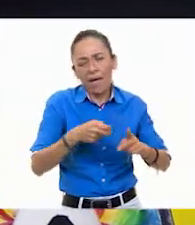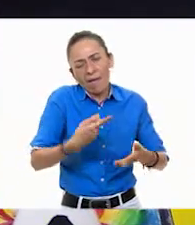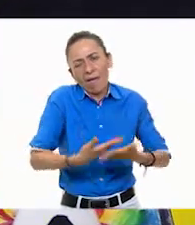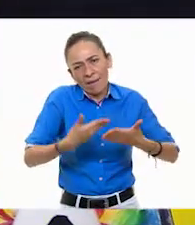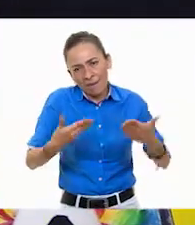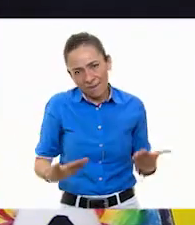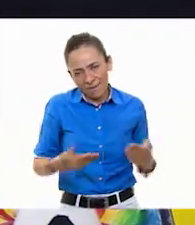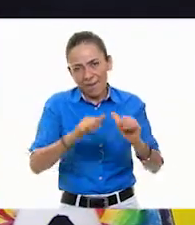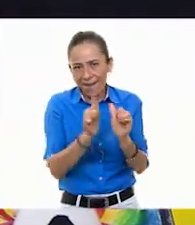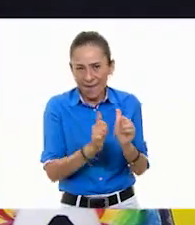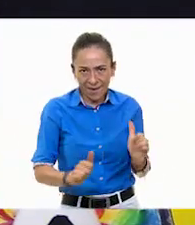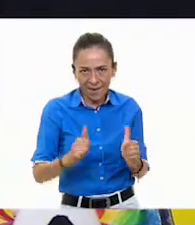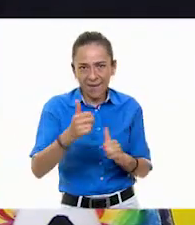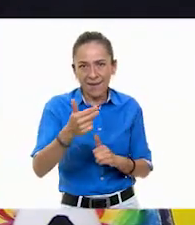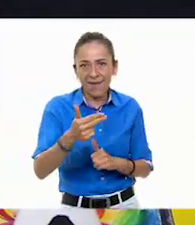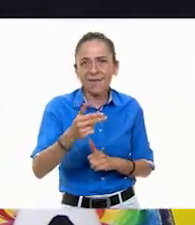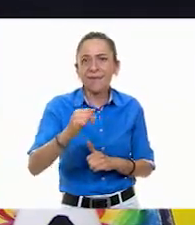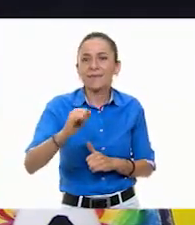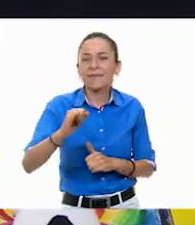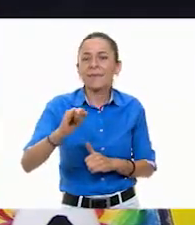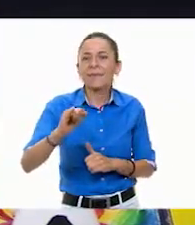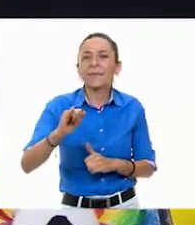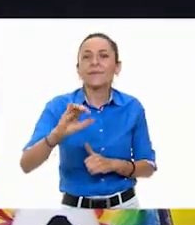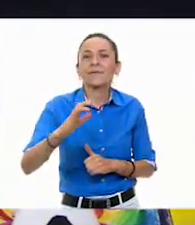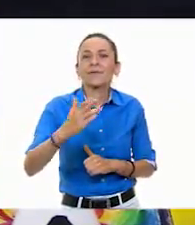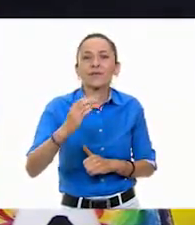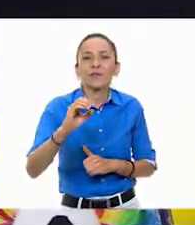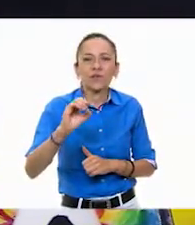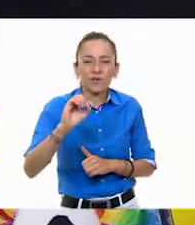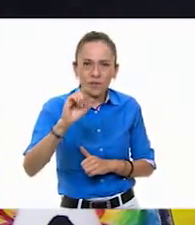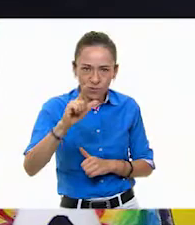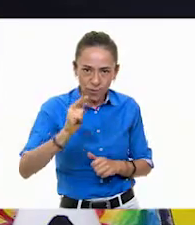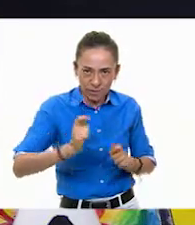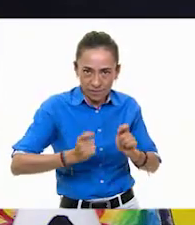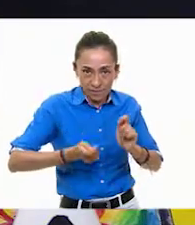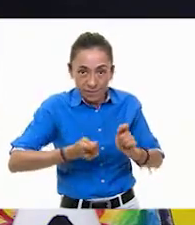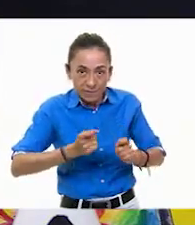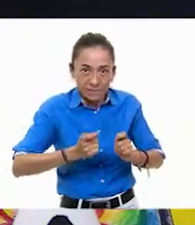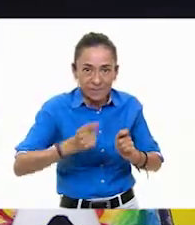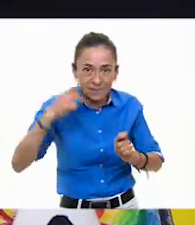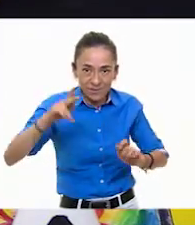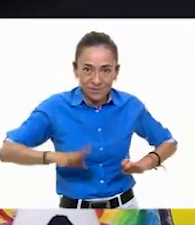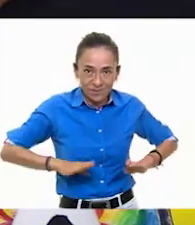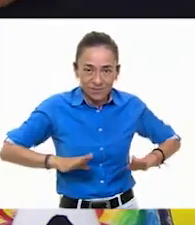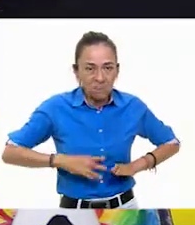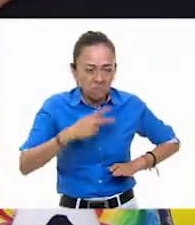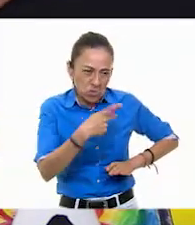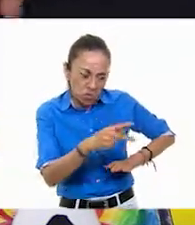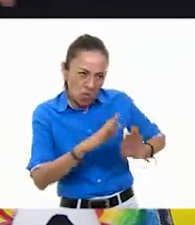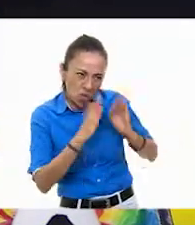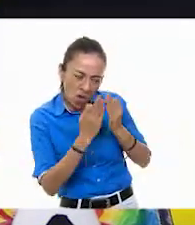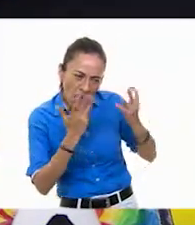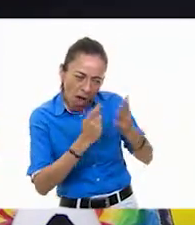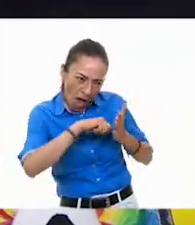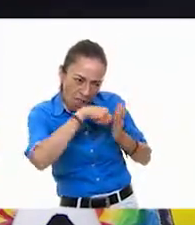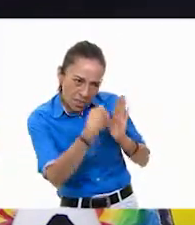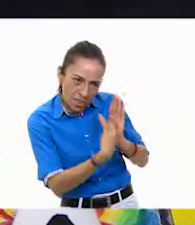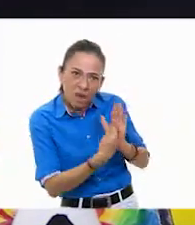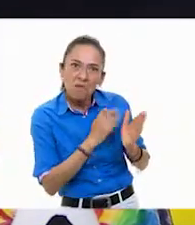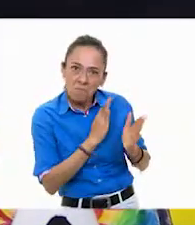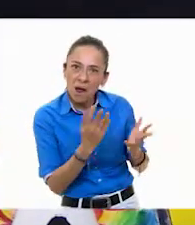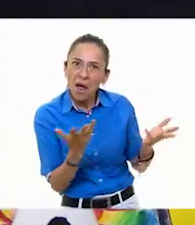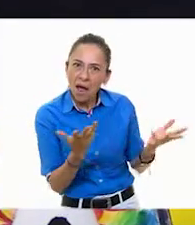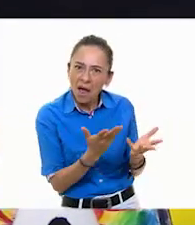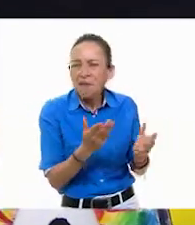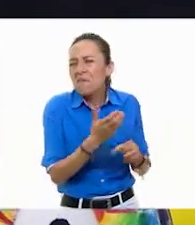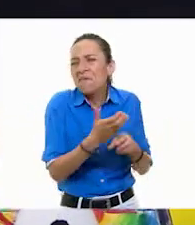emulando, más o menos, una técnica que lo pueden hacer allá en casa con cosas a la mano. muy bien, maestro. Una vez